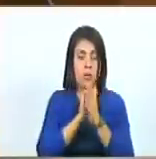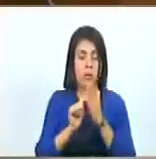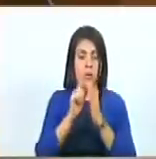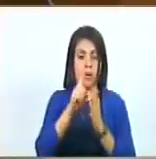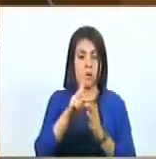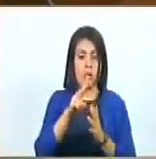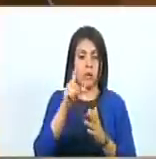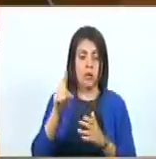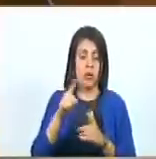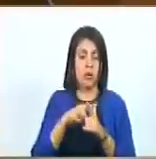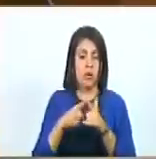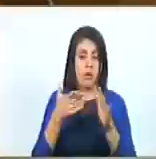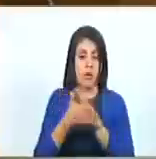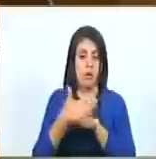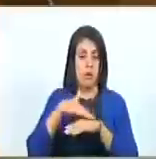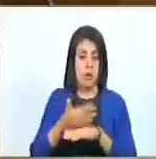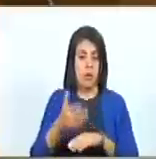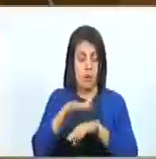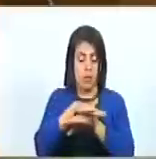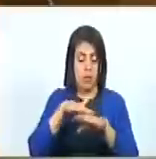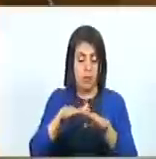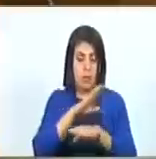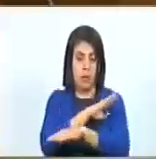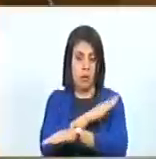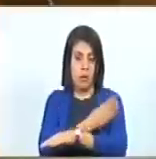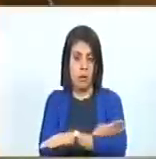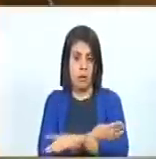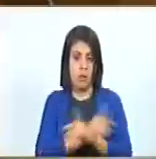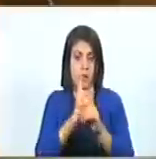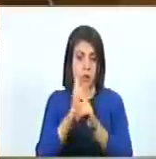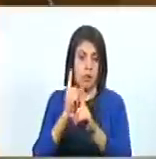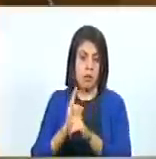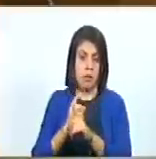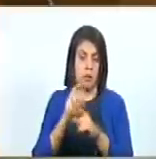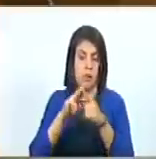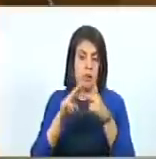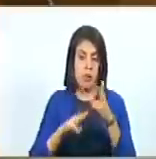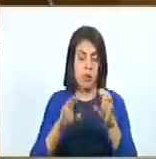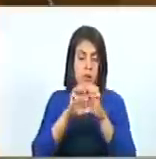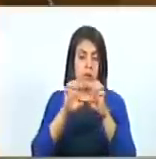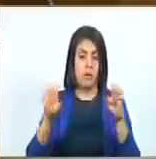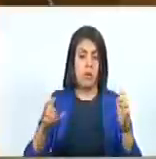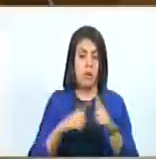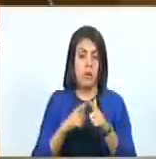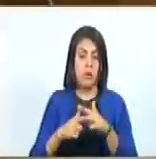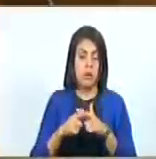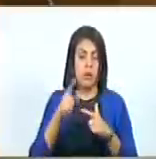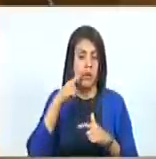artículo 21. Los ministerios del poder popular con competencia en materia de educación y educación universitaria,